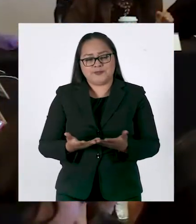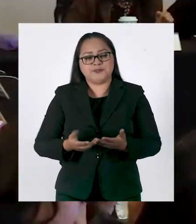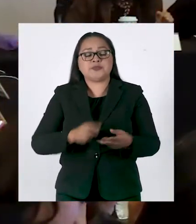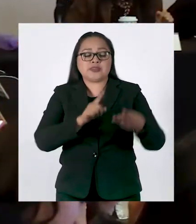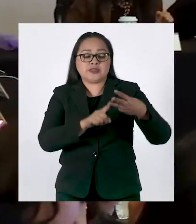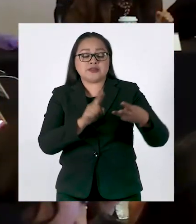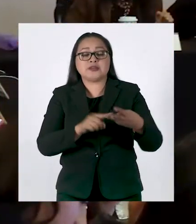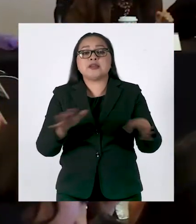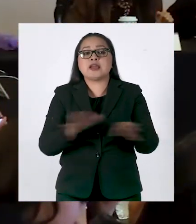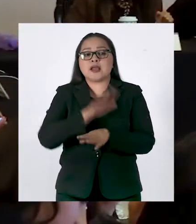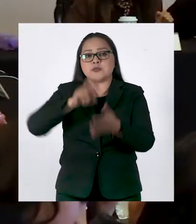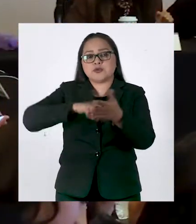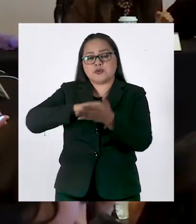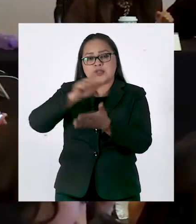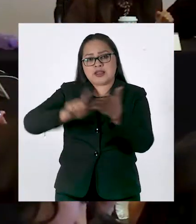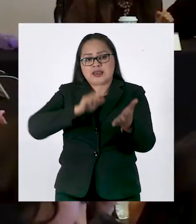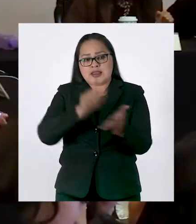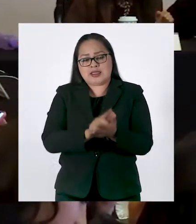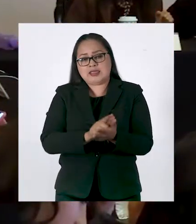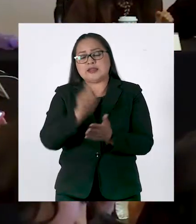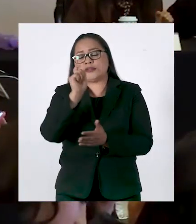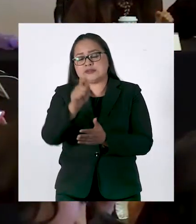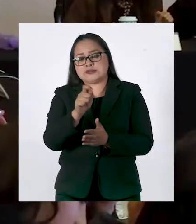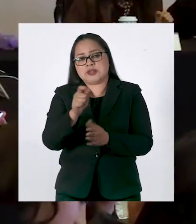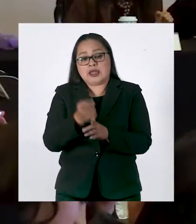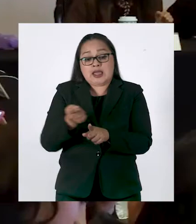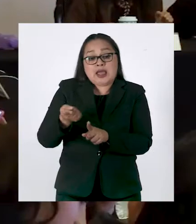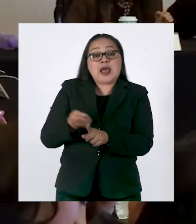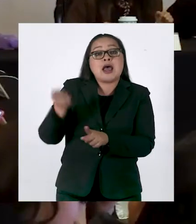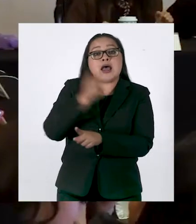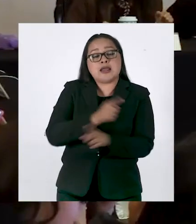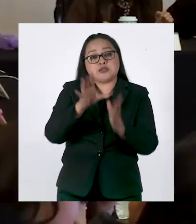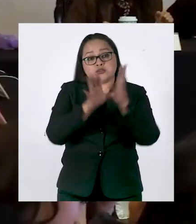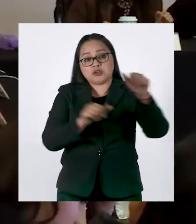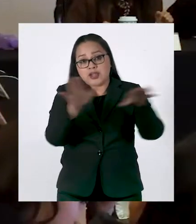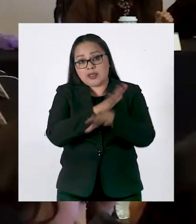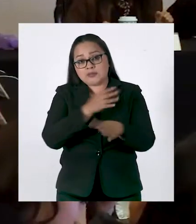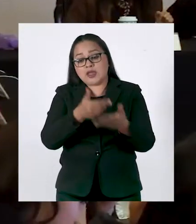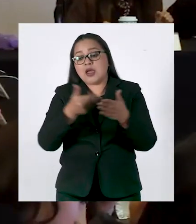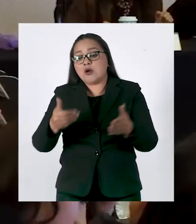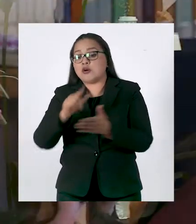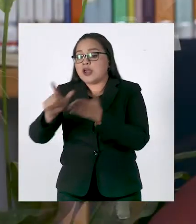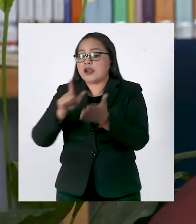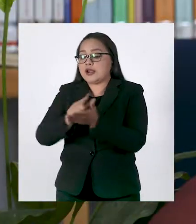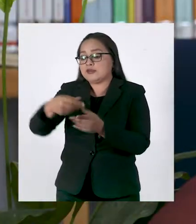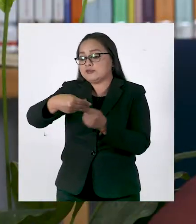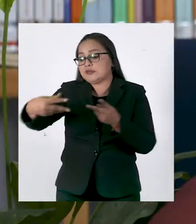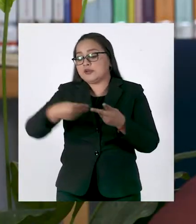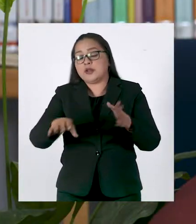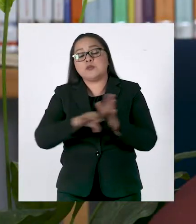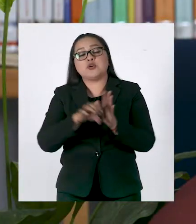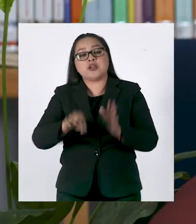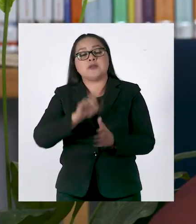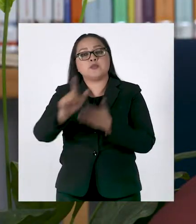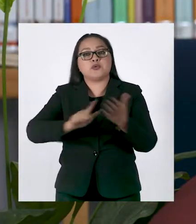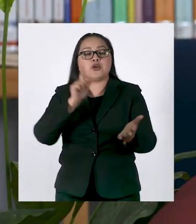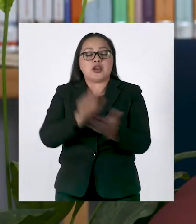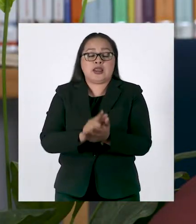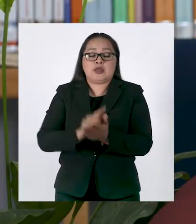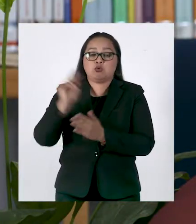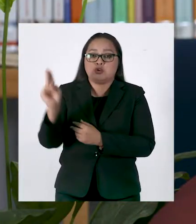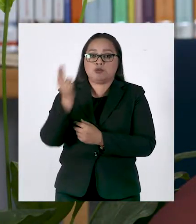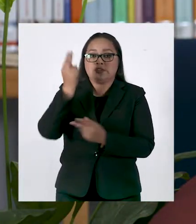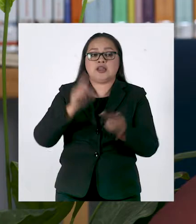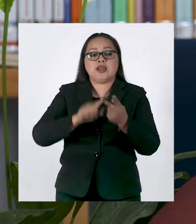aporte. El tercer punto, bueno, pues una serie de reformas legales que tienen que hacerse como consecuencia de reformas constitucionales, como es el caso de la ley